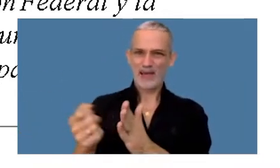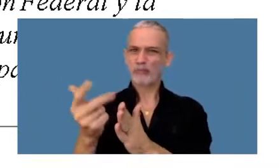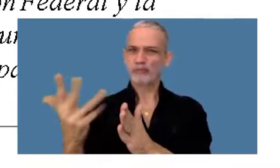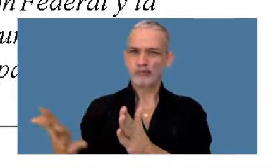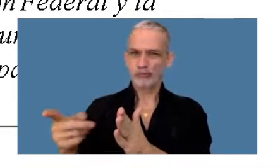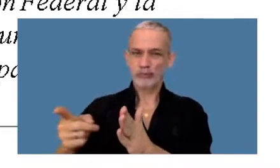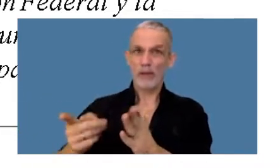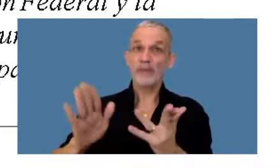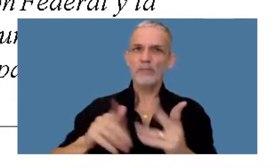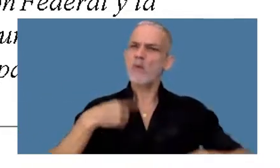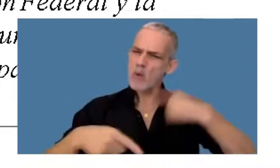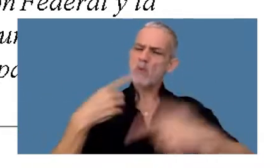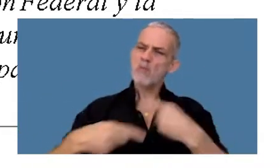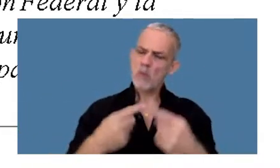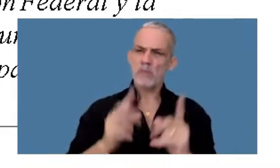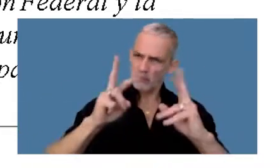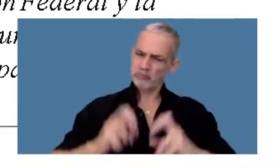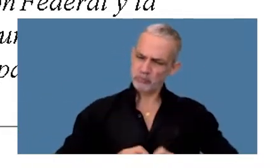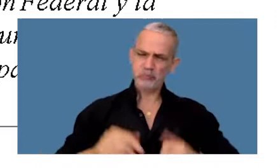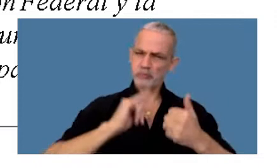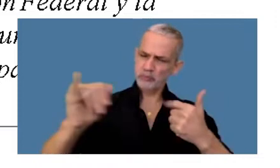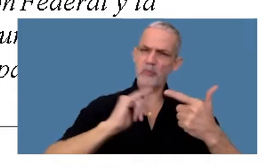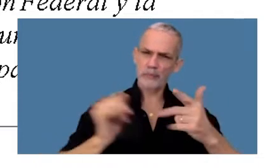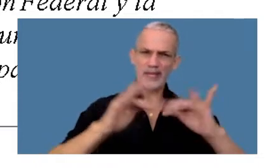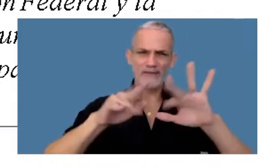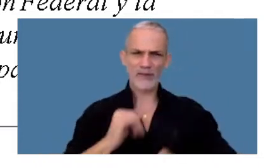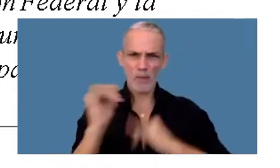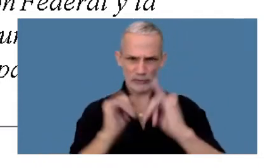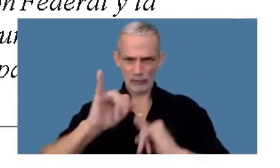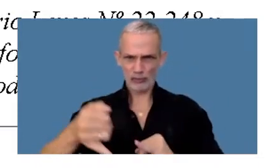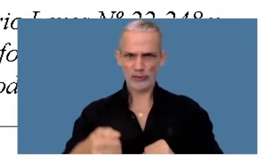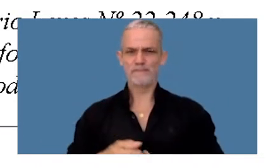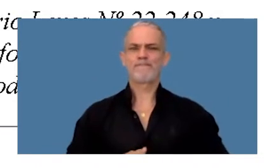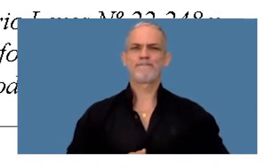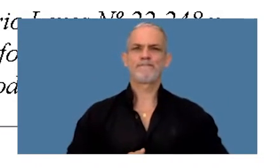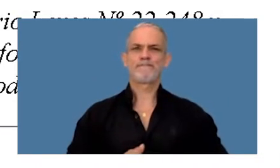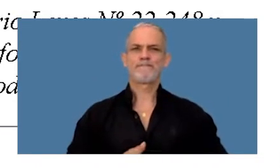pero se sigue adelante con los distintos procedimientos administrativos.